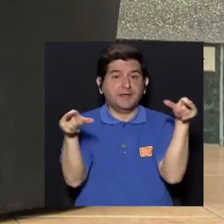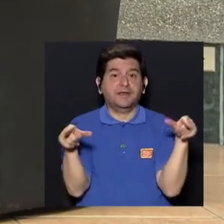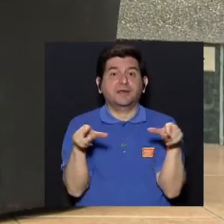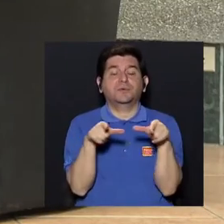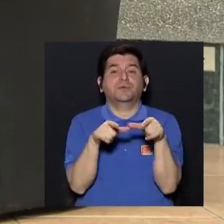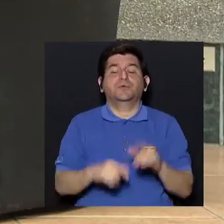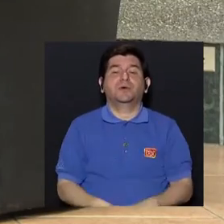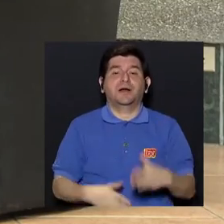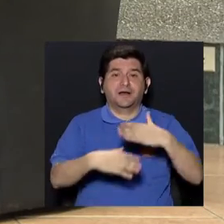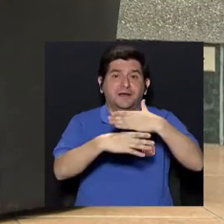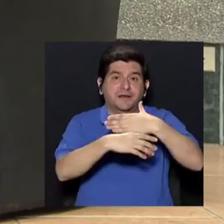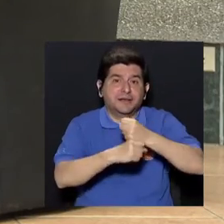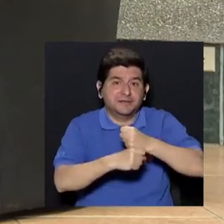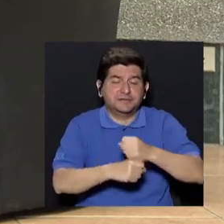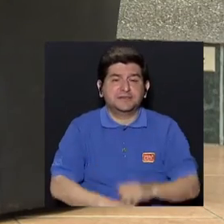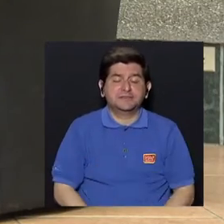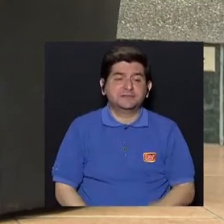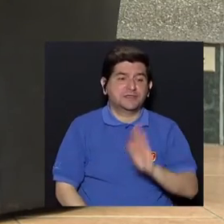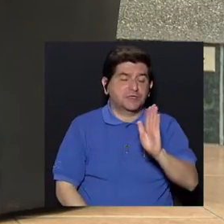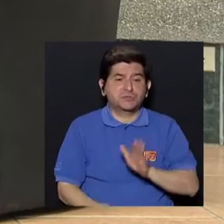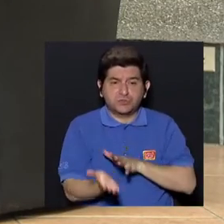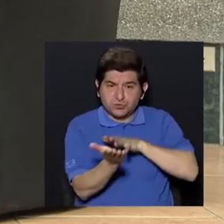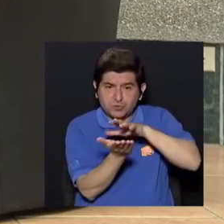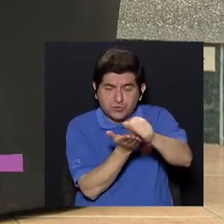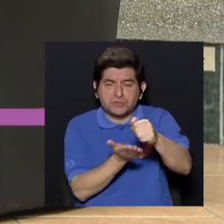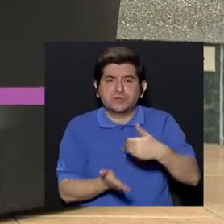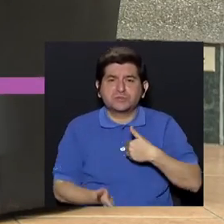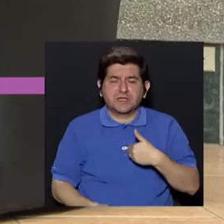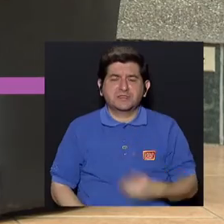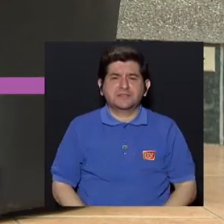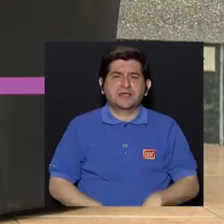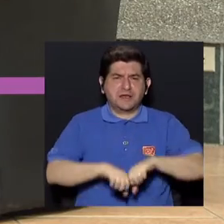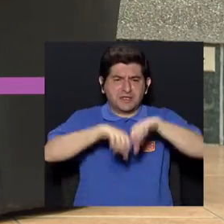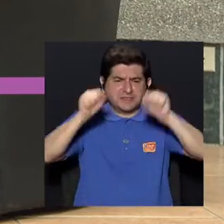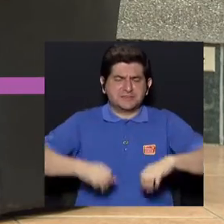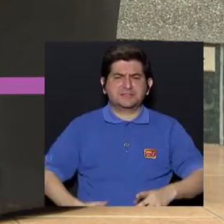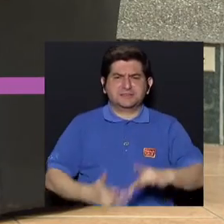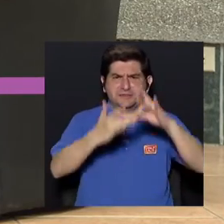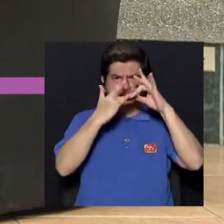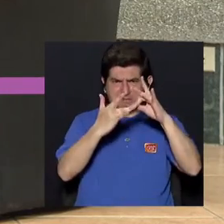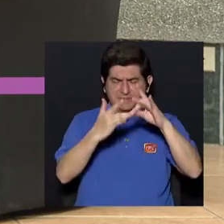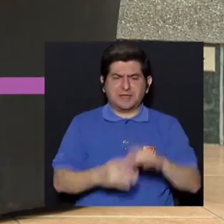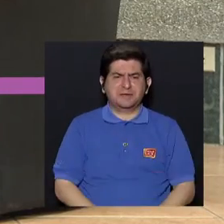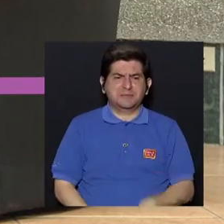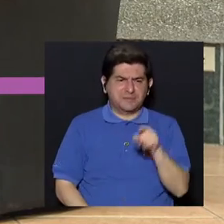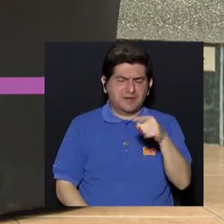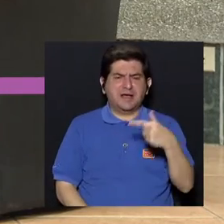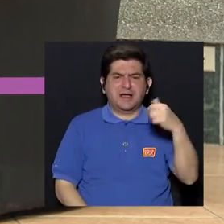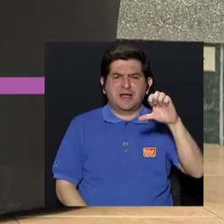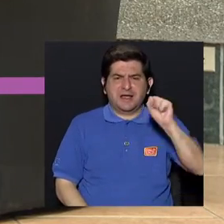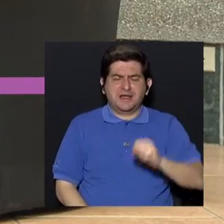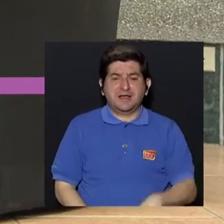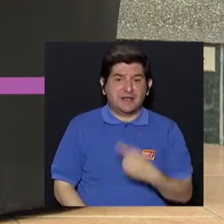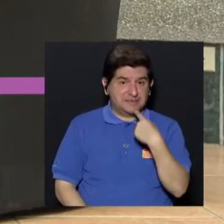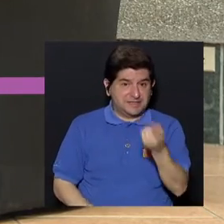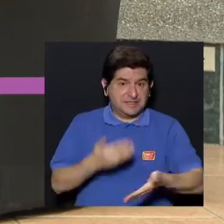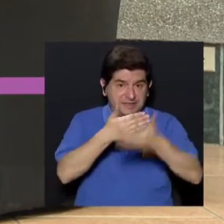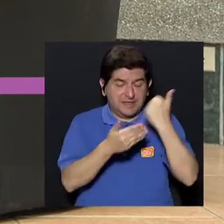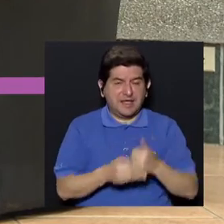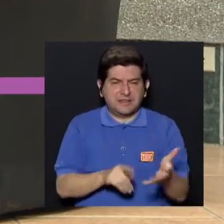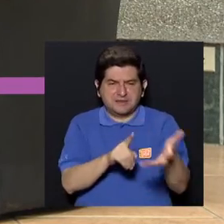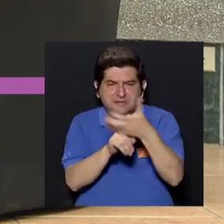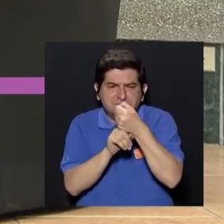lugares donde se realiza su destrucción tienen filtros especiales y demás donde van a captar los gases que estamos hablando.